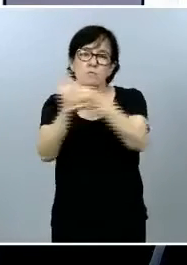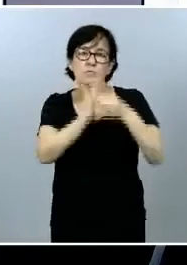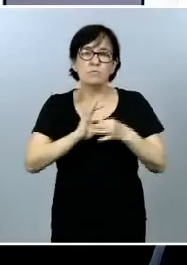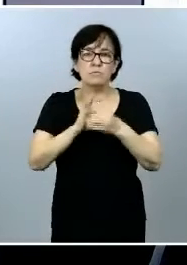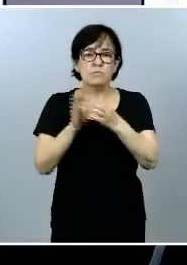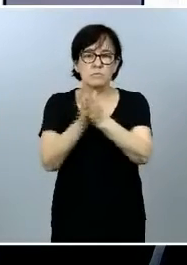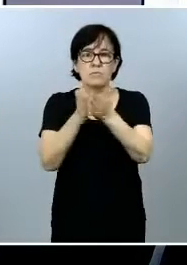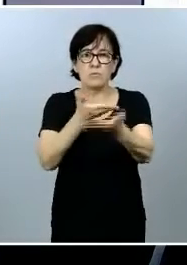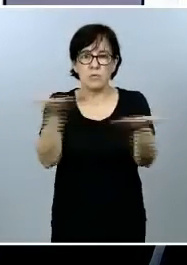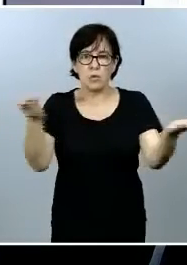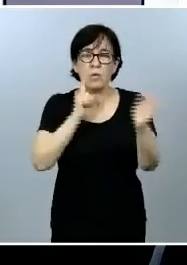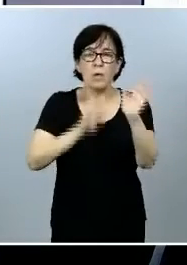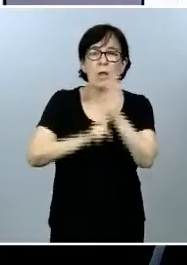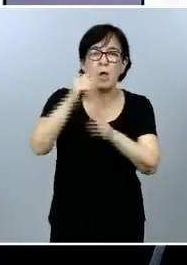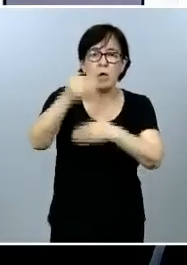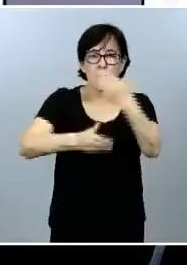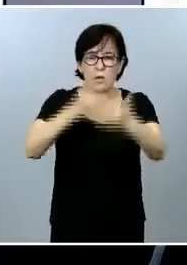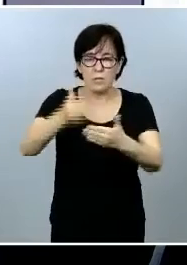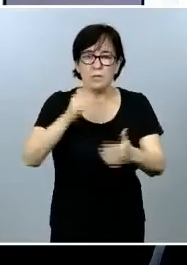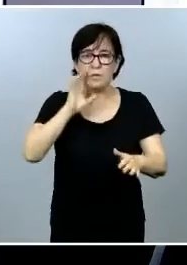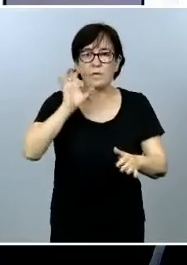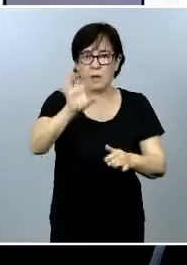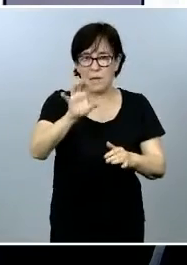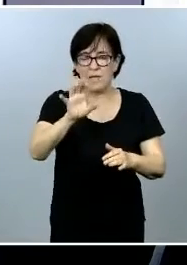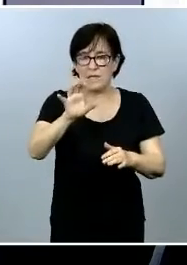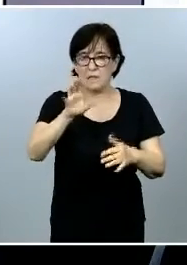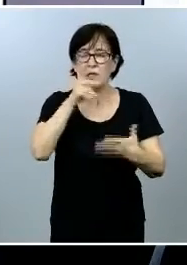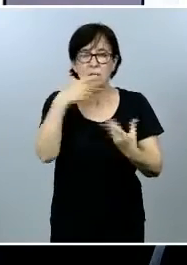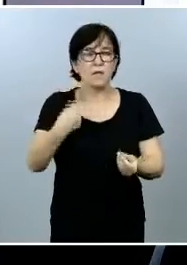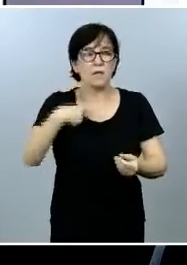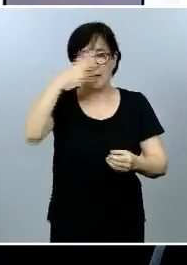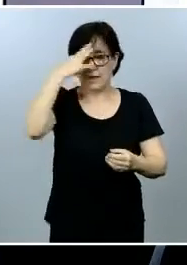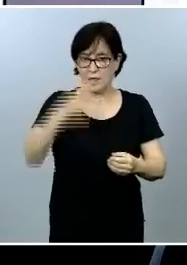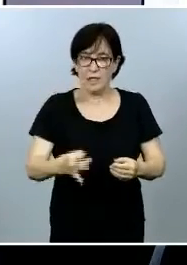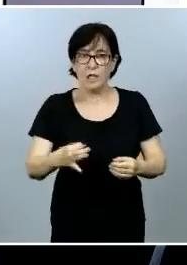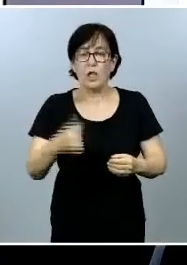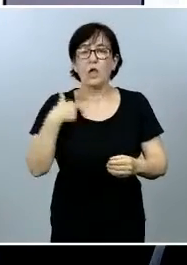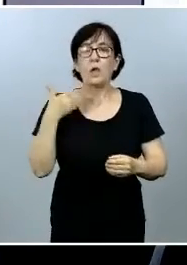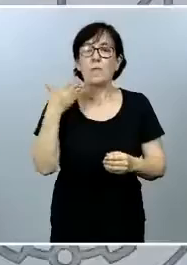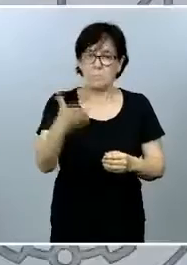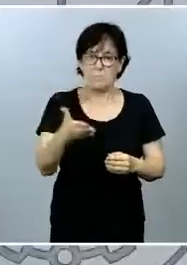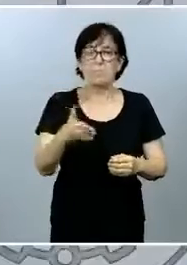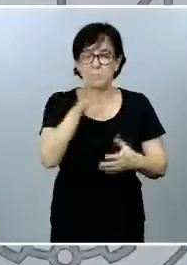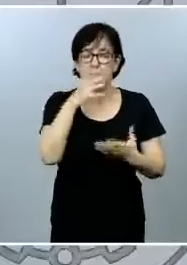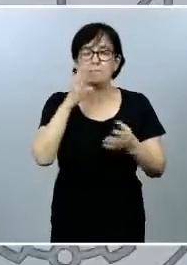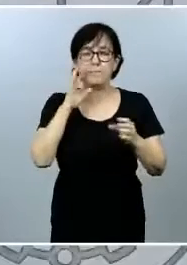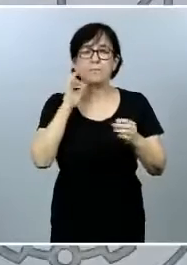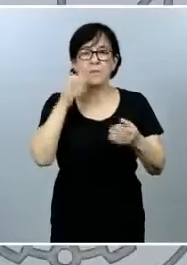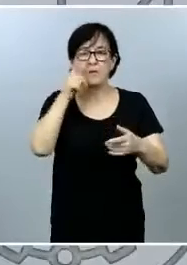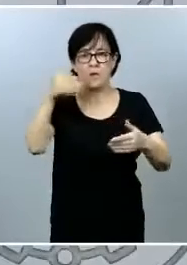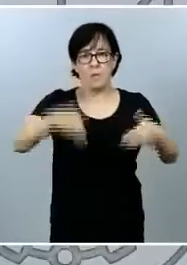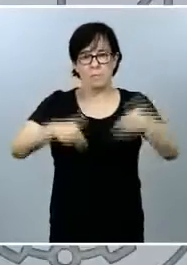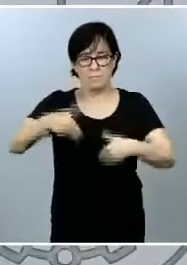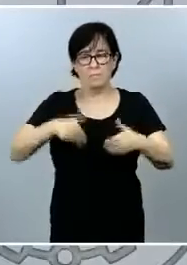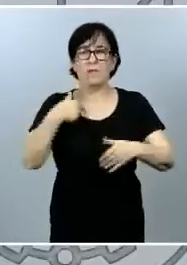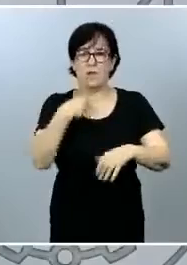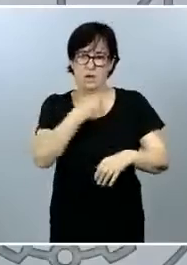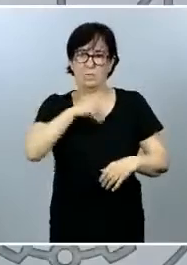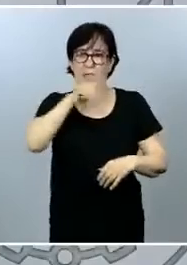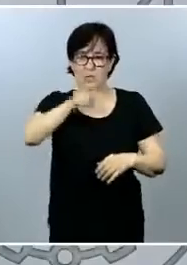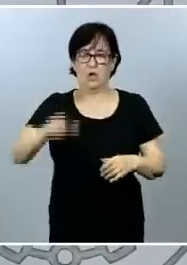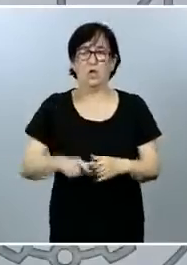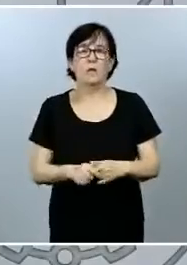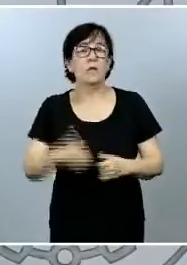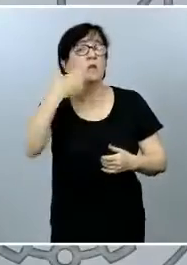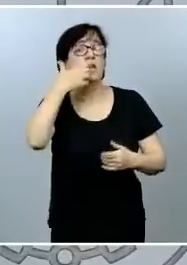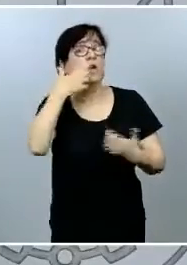progreso del conjunto del país. Creemos que eso es lo que nos piden y lo que nos demandan los españoles. Un ejemplo